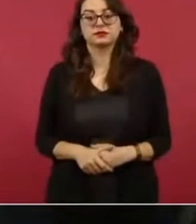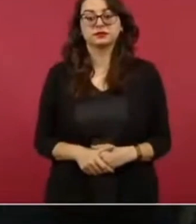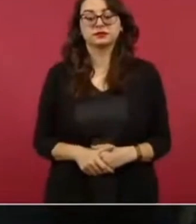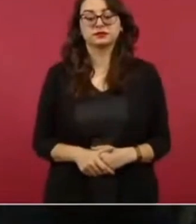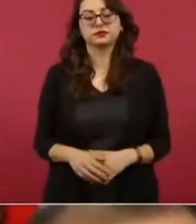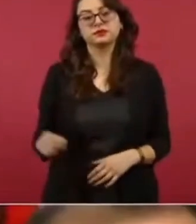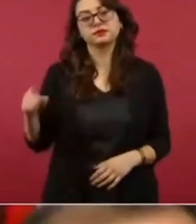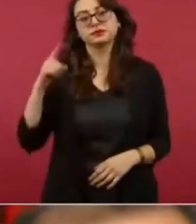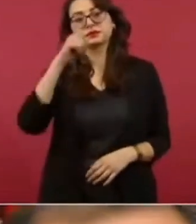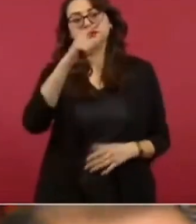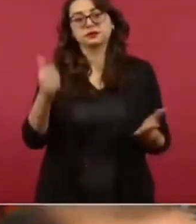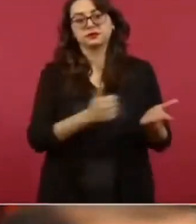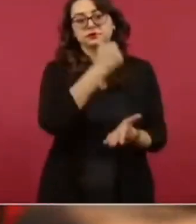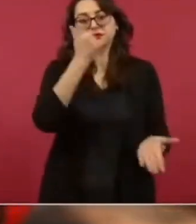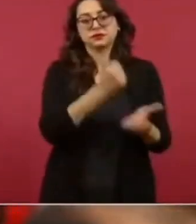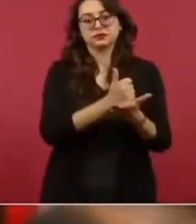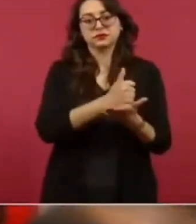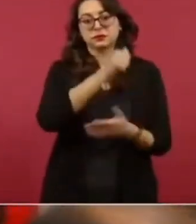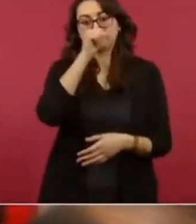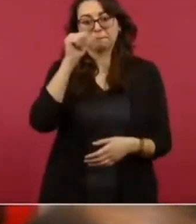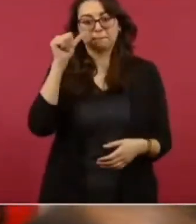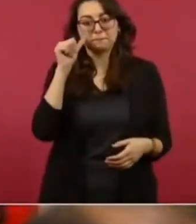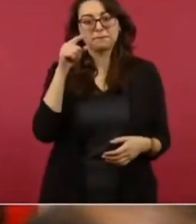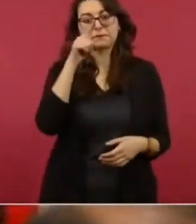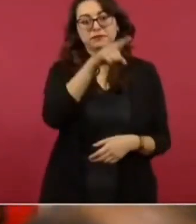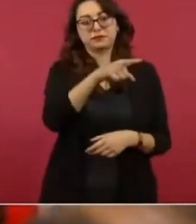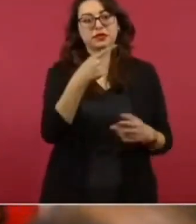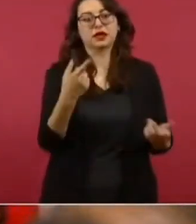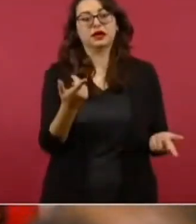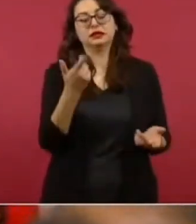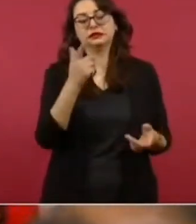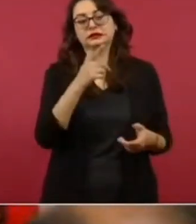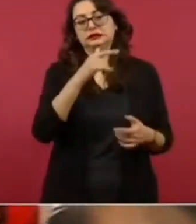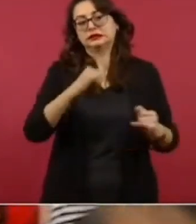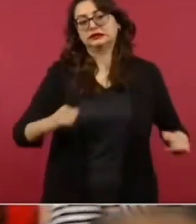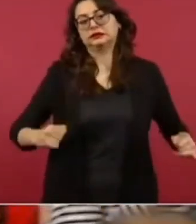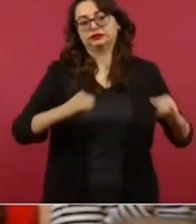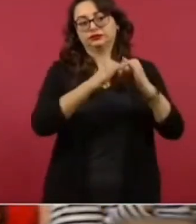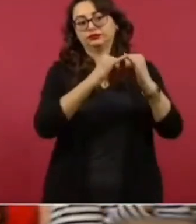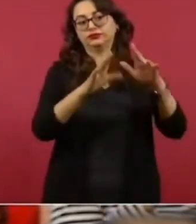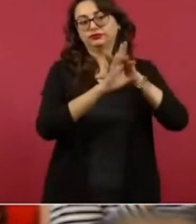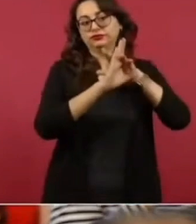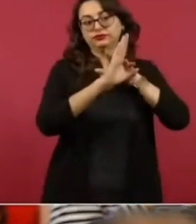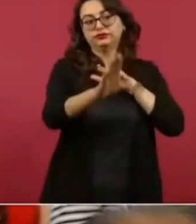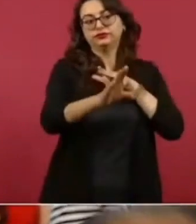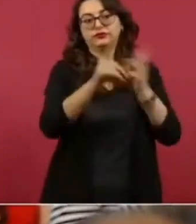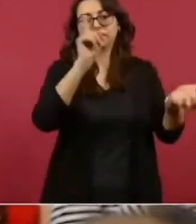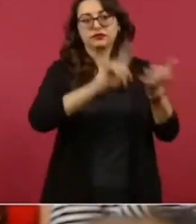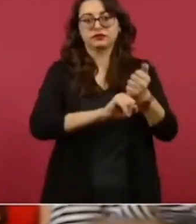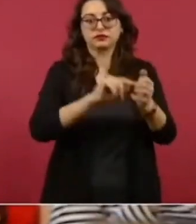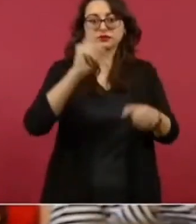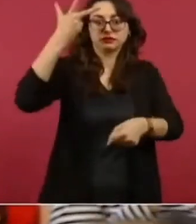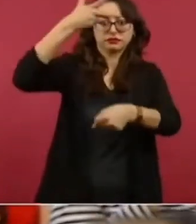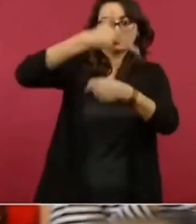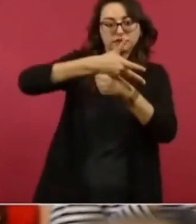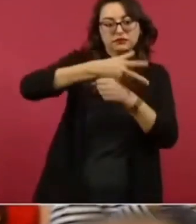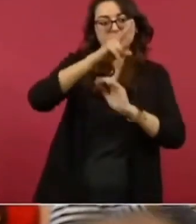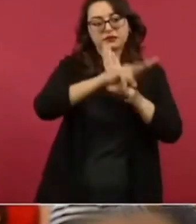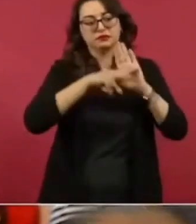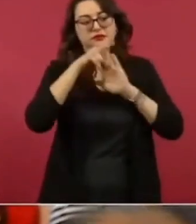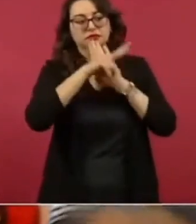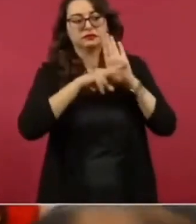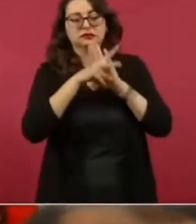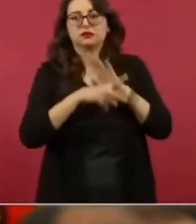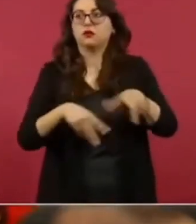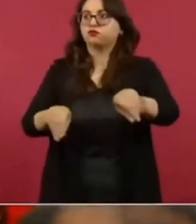migratoria de Ciudad Juárez, Chihuahua? Esta estación migratoria donde lamentablemente ocurrió el incendio que provocó la muerte de